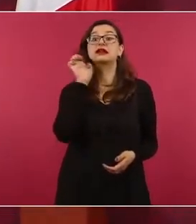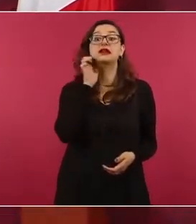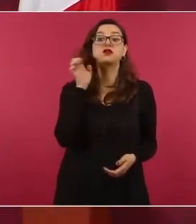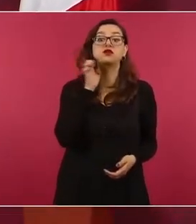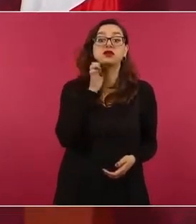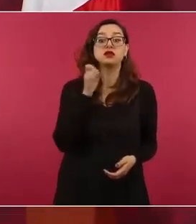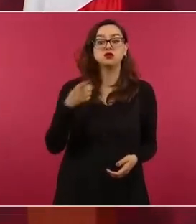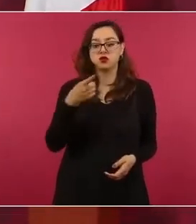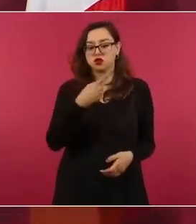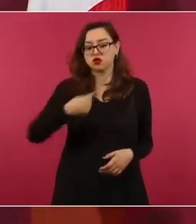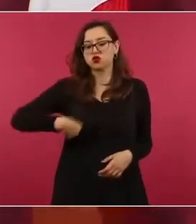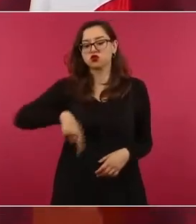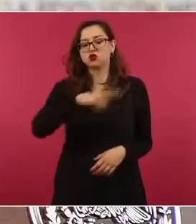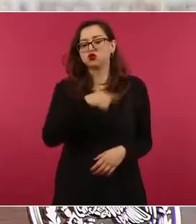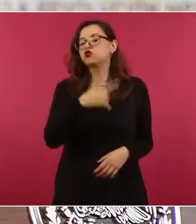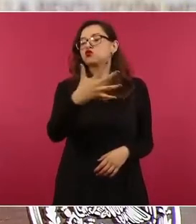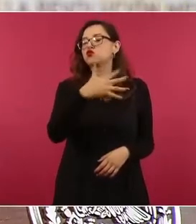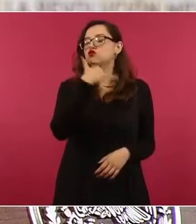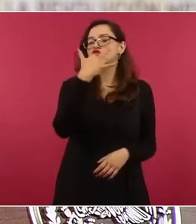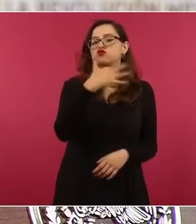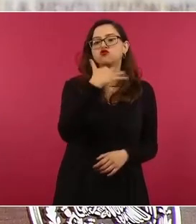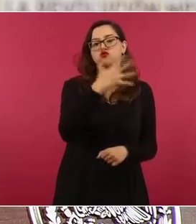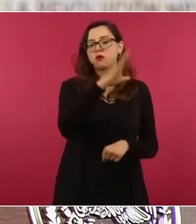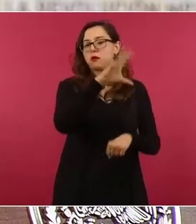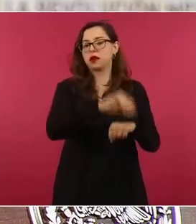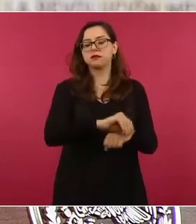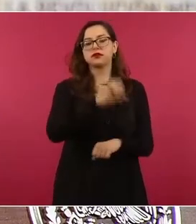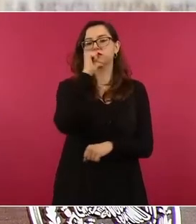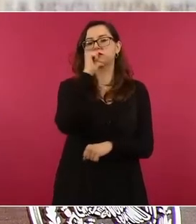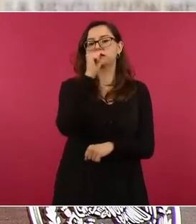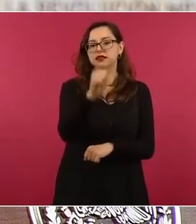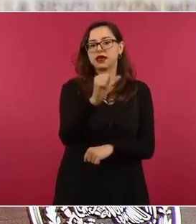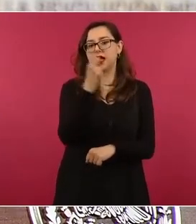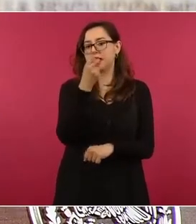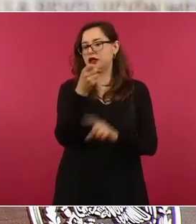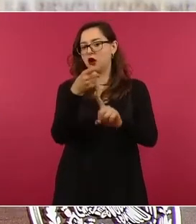desterrar la corrupción. Es,